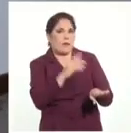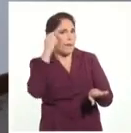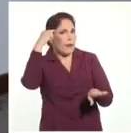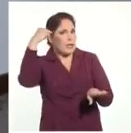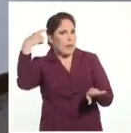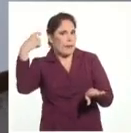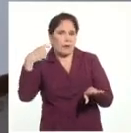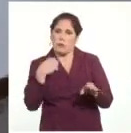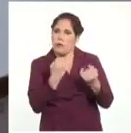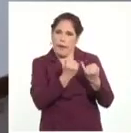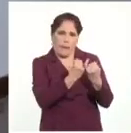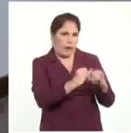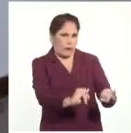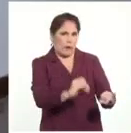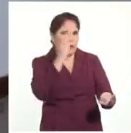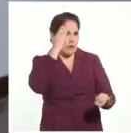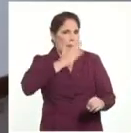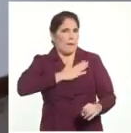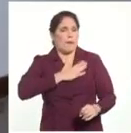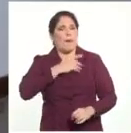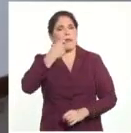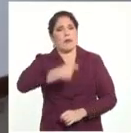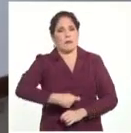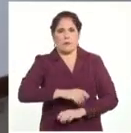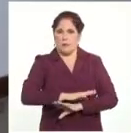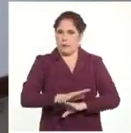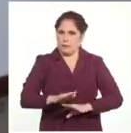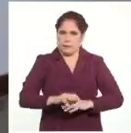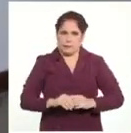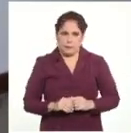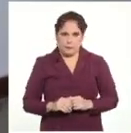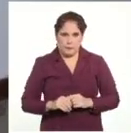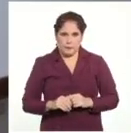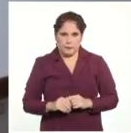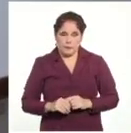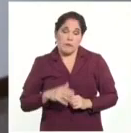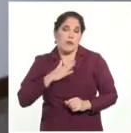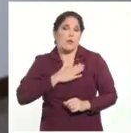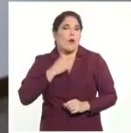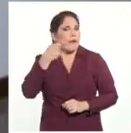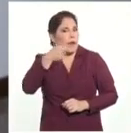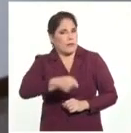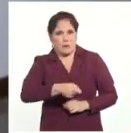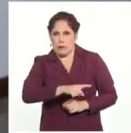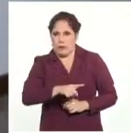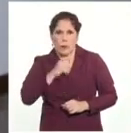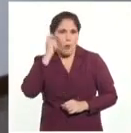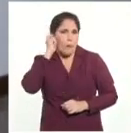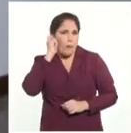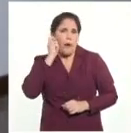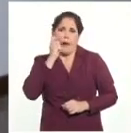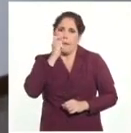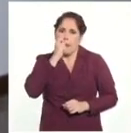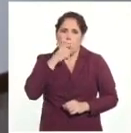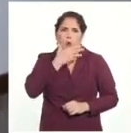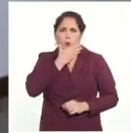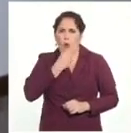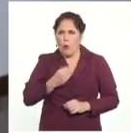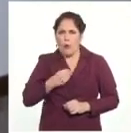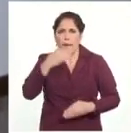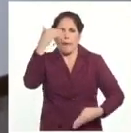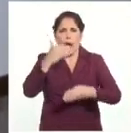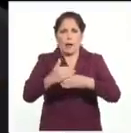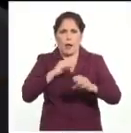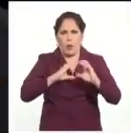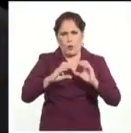creativo, que desarrollen su propia capacidad de decidir, de tomar decisiones, sin que esto constituya una barrera para la